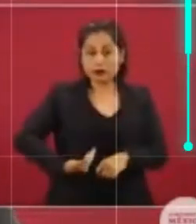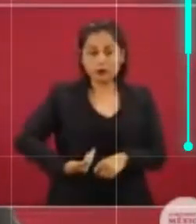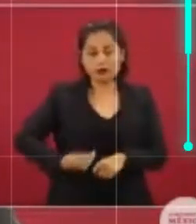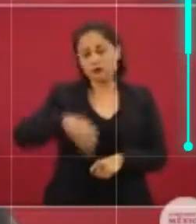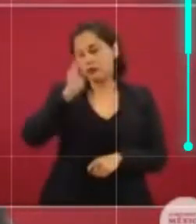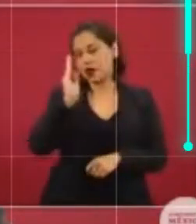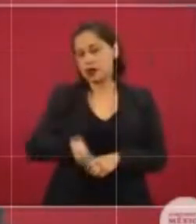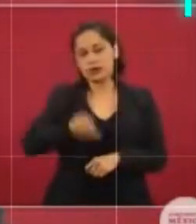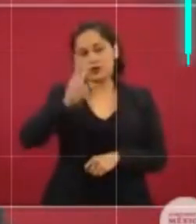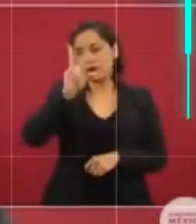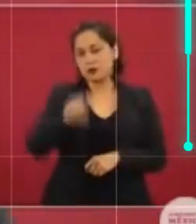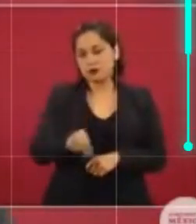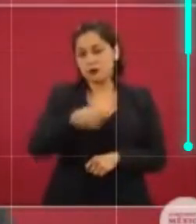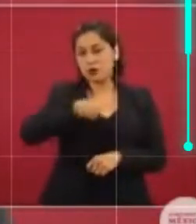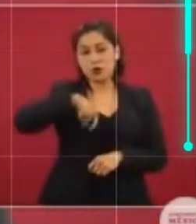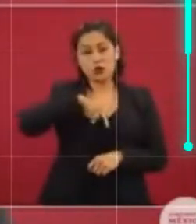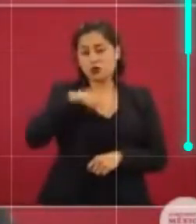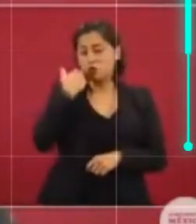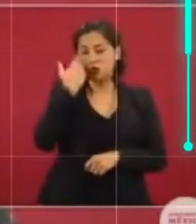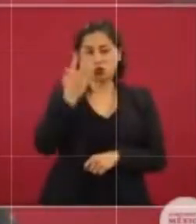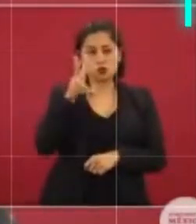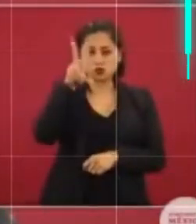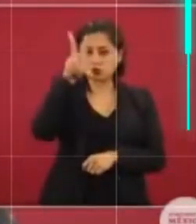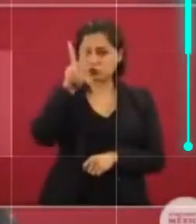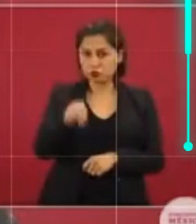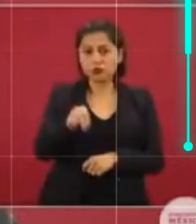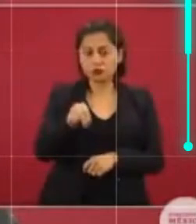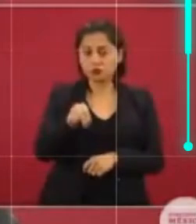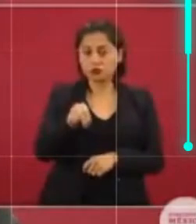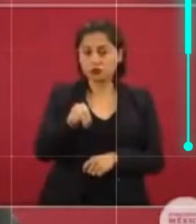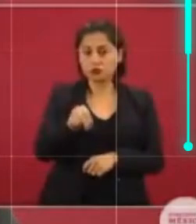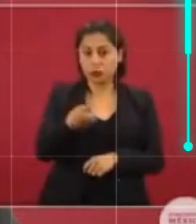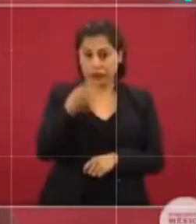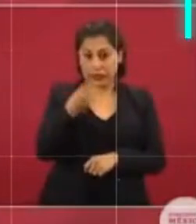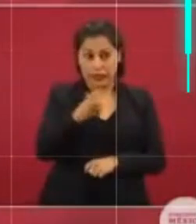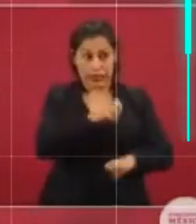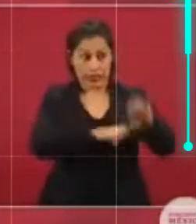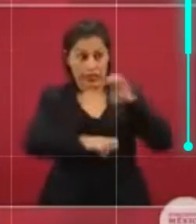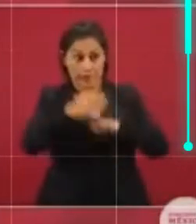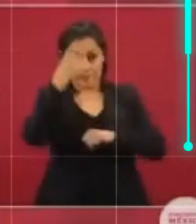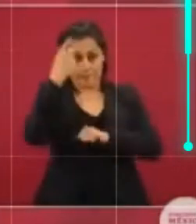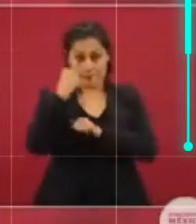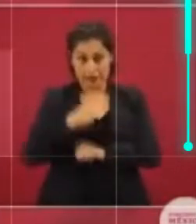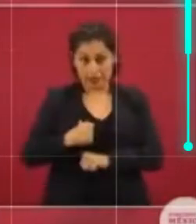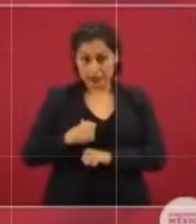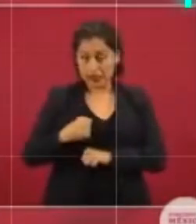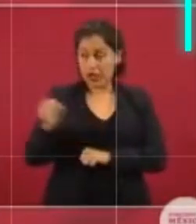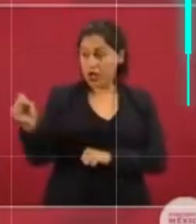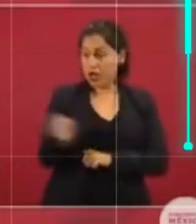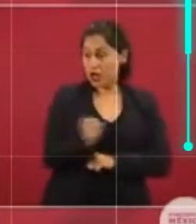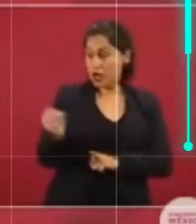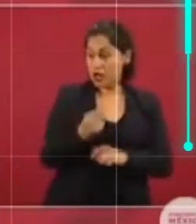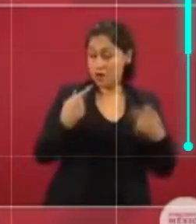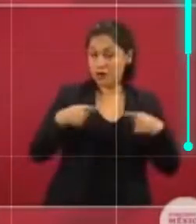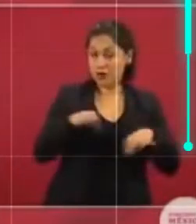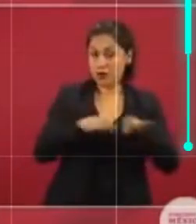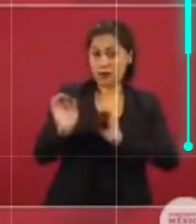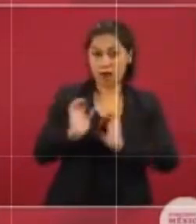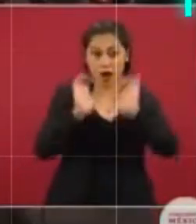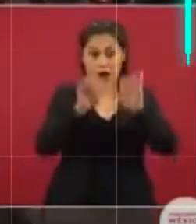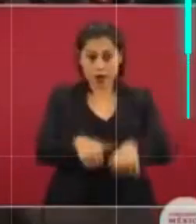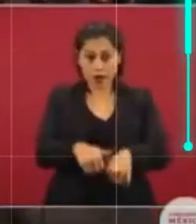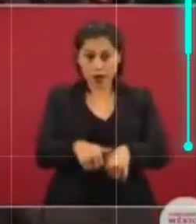existan estos mecanismos que afectan a los trabajadores. O sea,